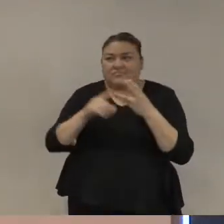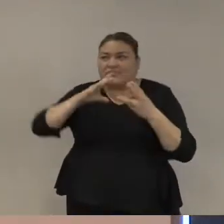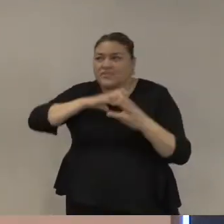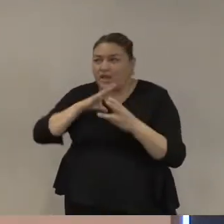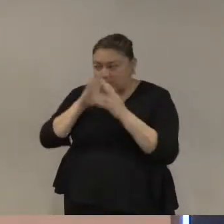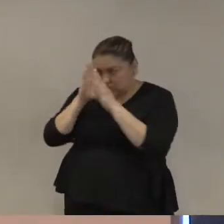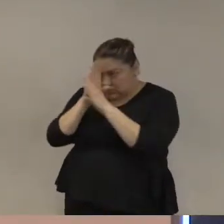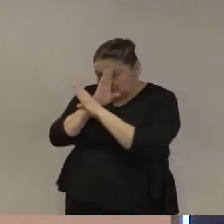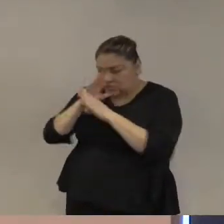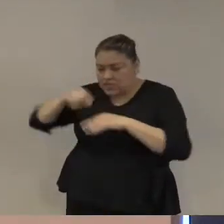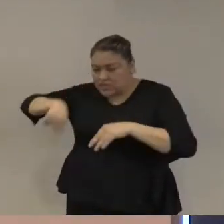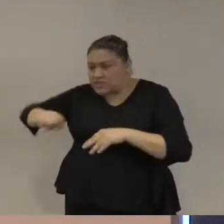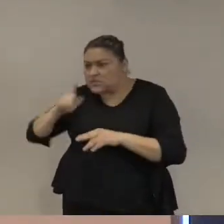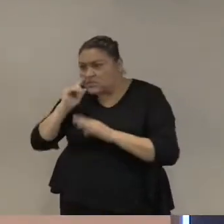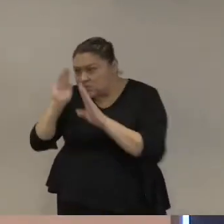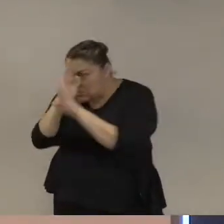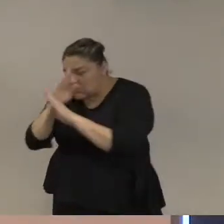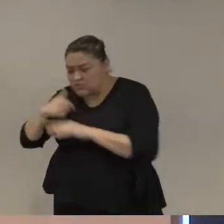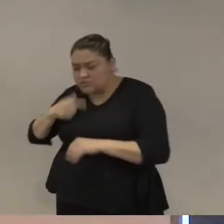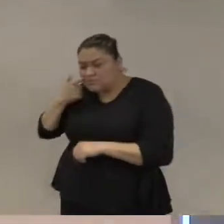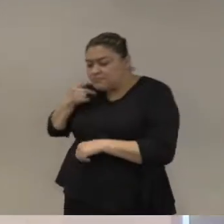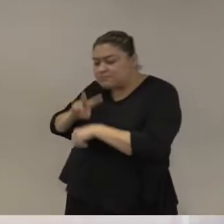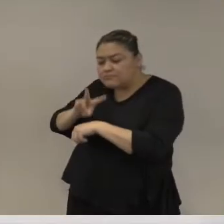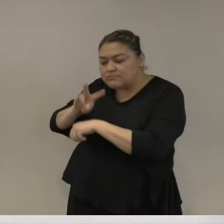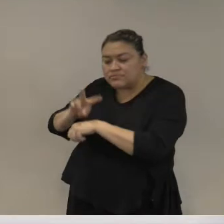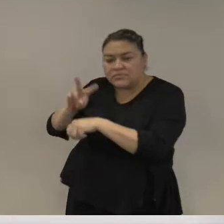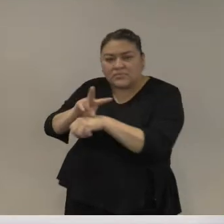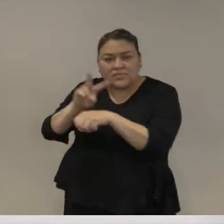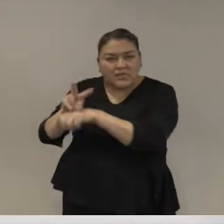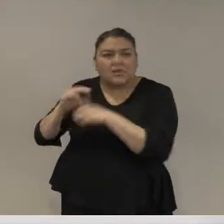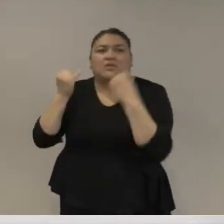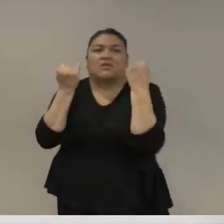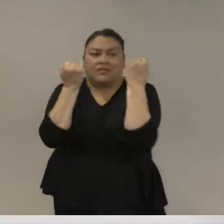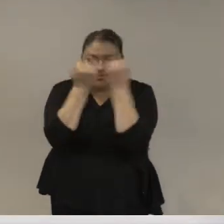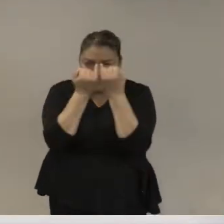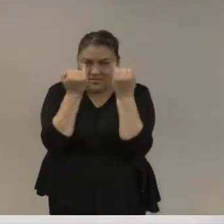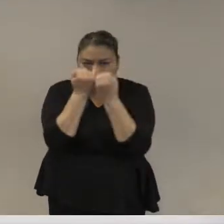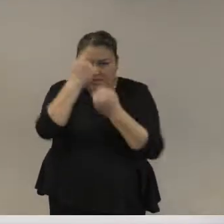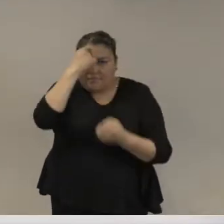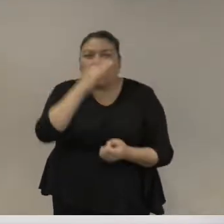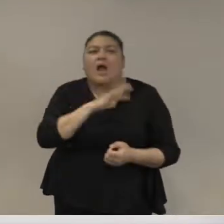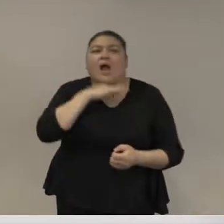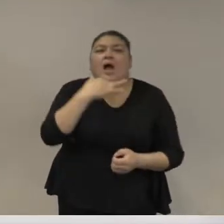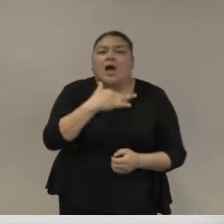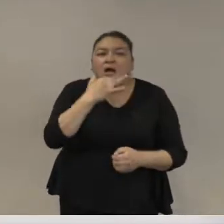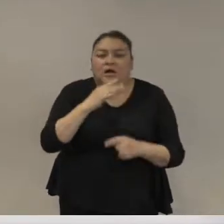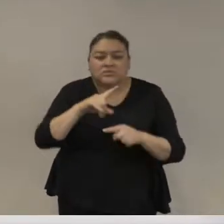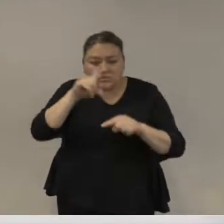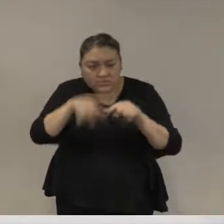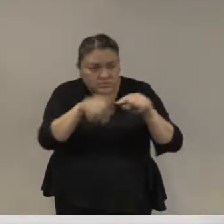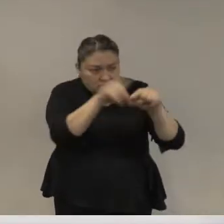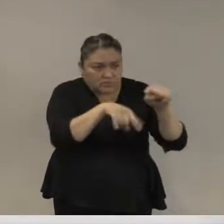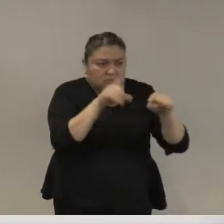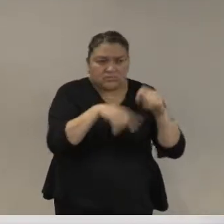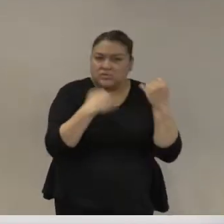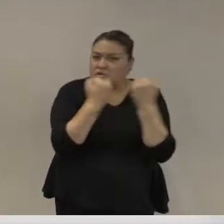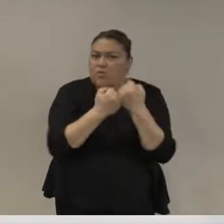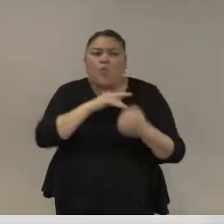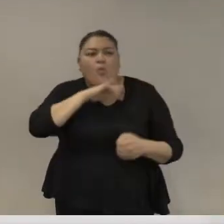vigilan se necesitan estructuras para incrementar la probabilidad de que la corrupción que se castigue eso